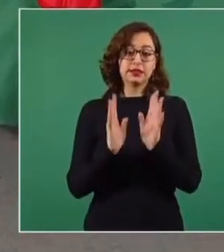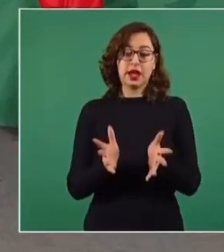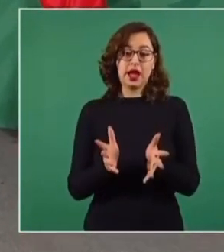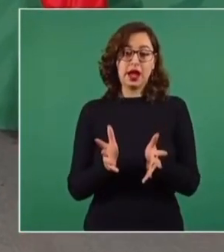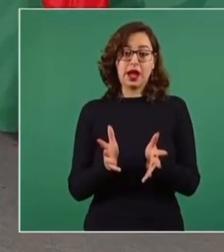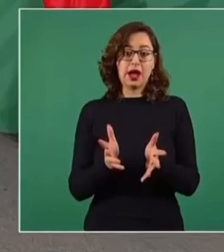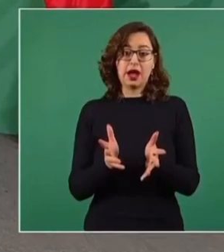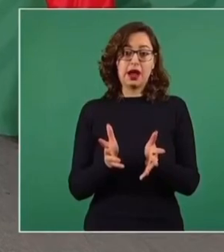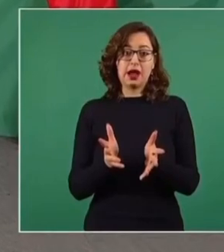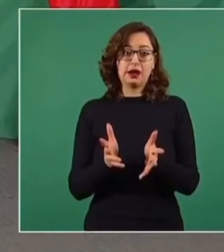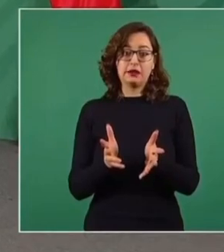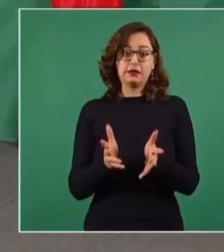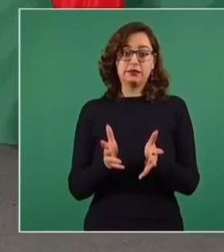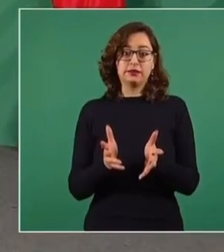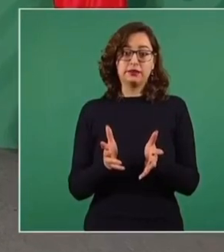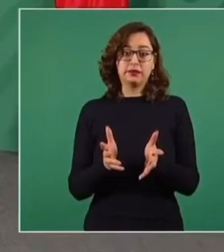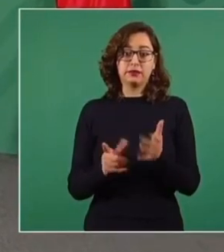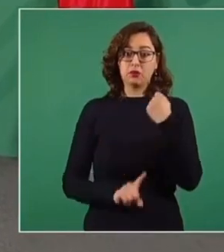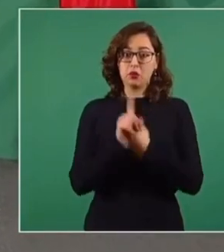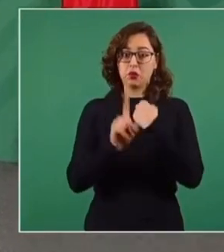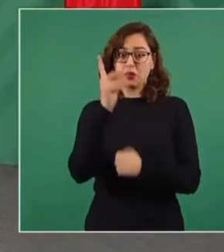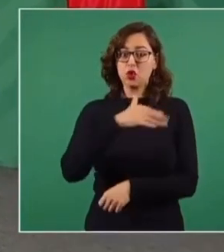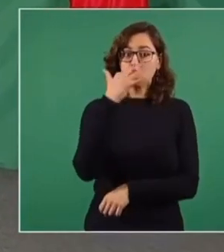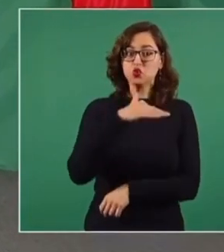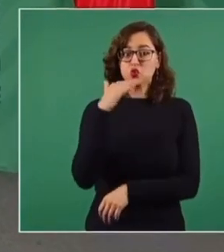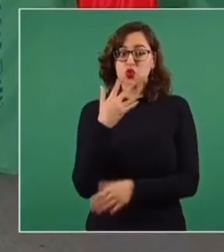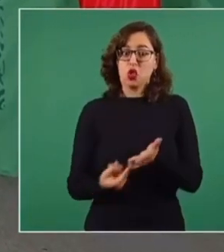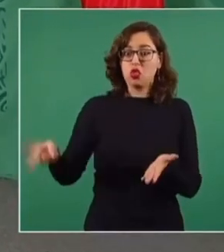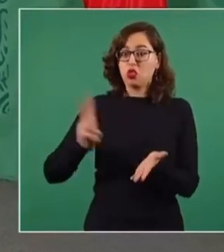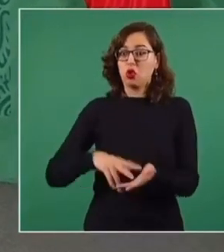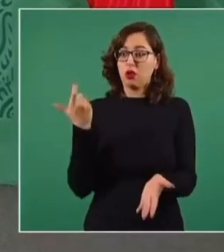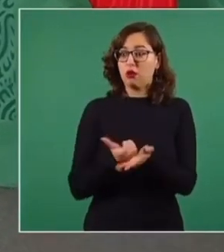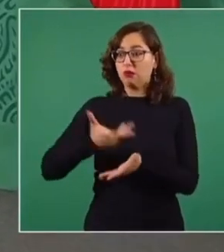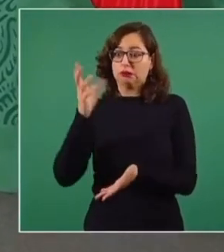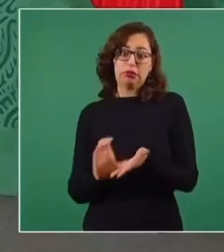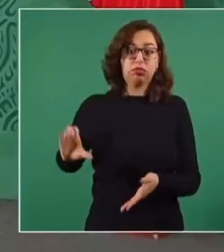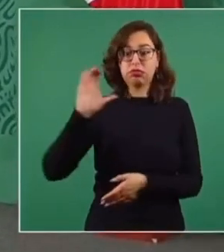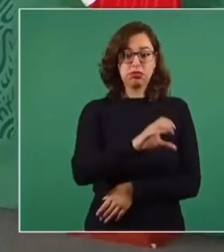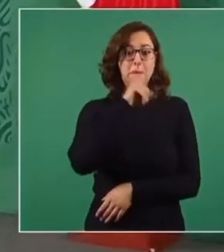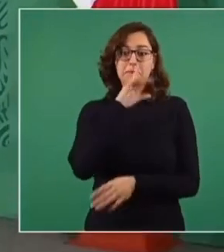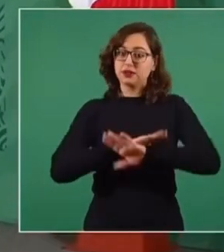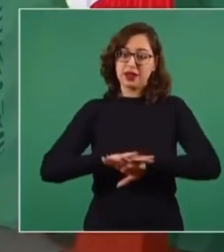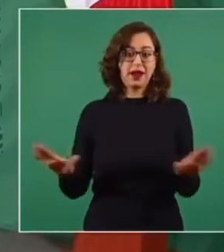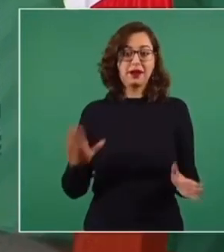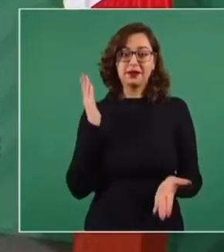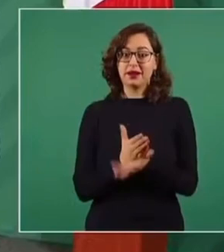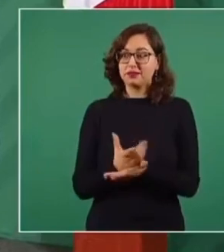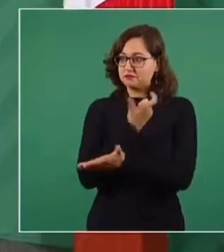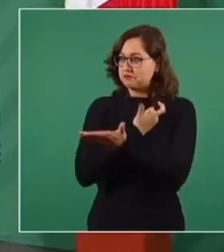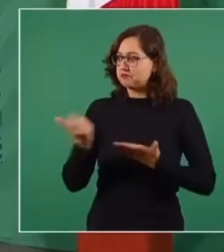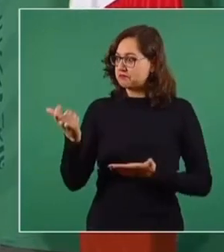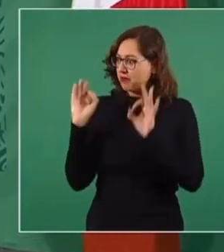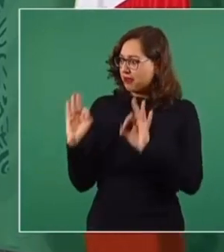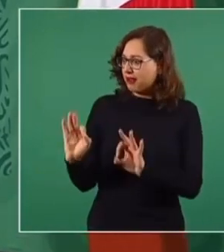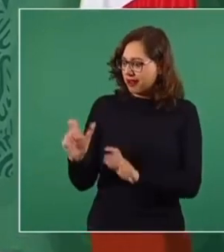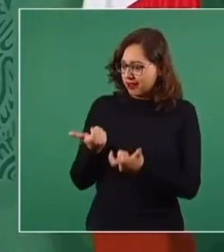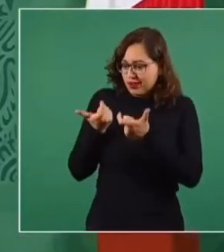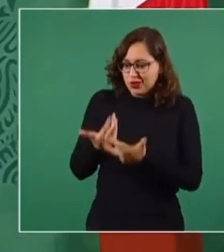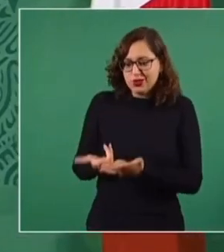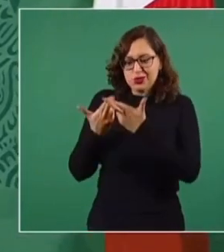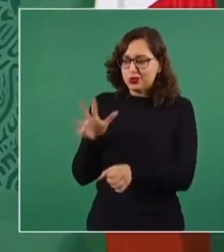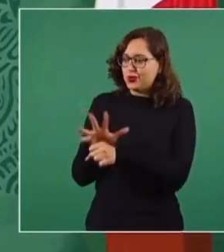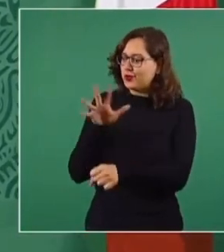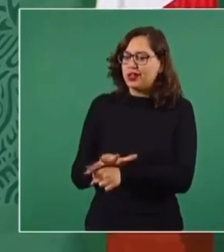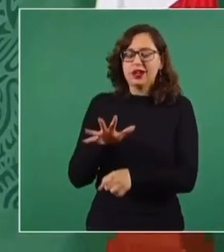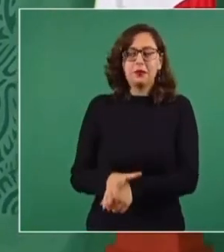presentaron los problemas de corrupción en la compra de las medicinas. Y esto hace que el presupuesto nos rinda de alcance para que todos